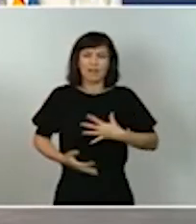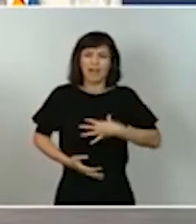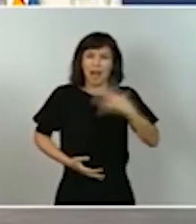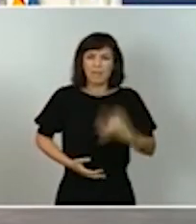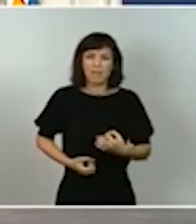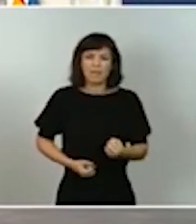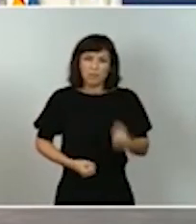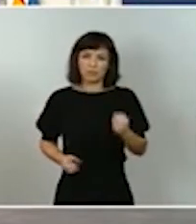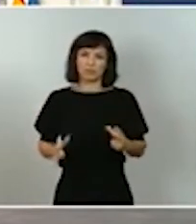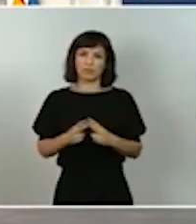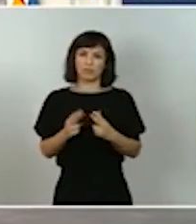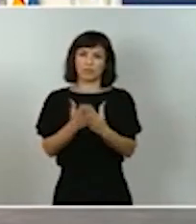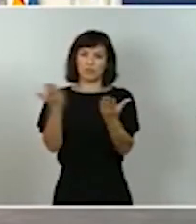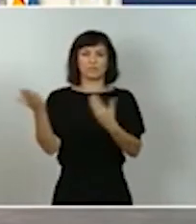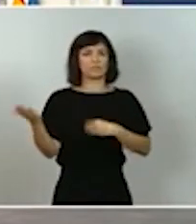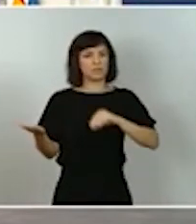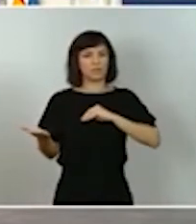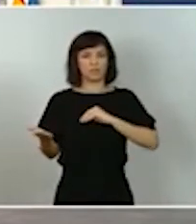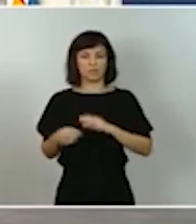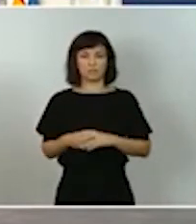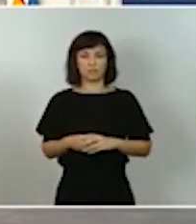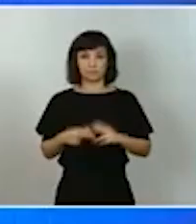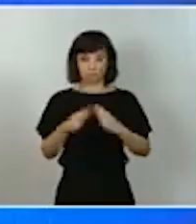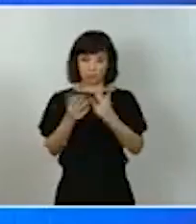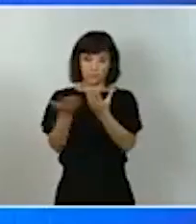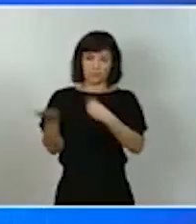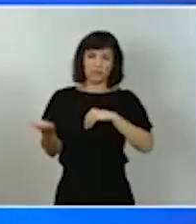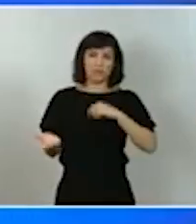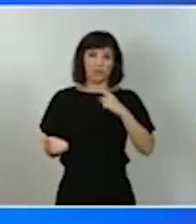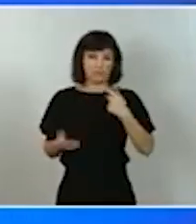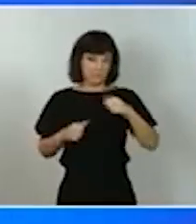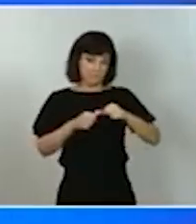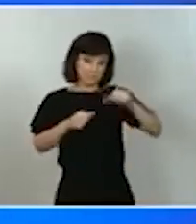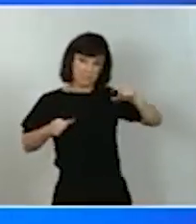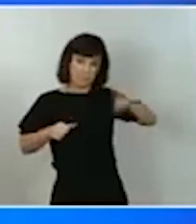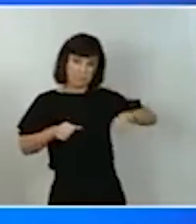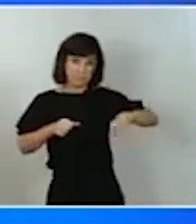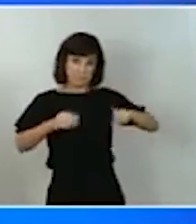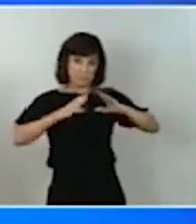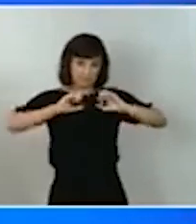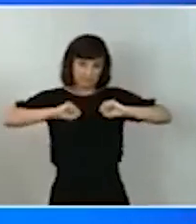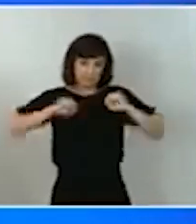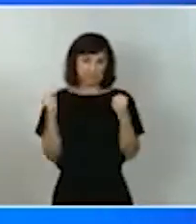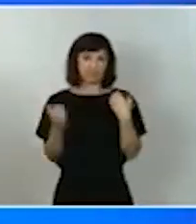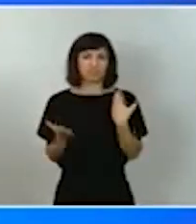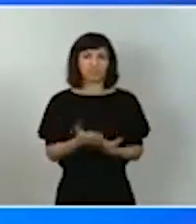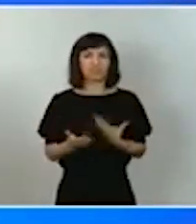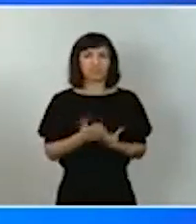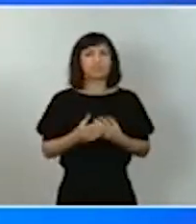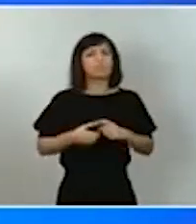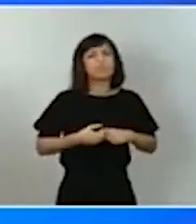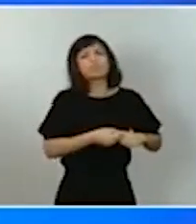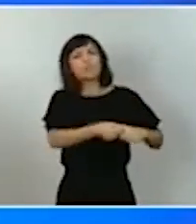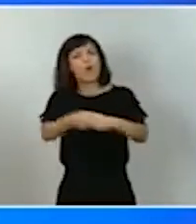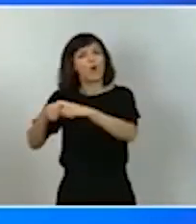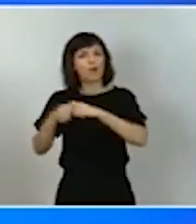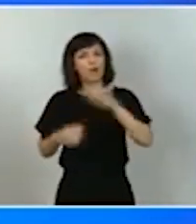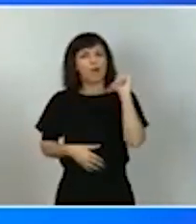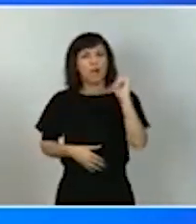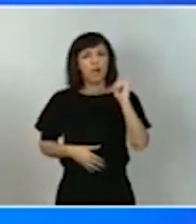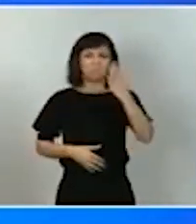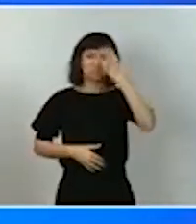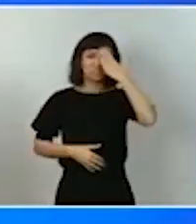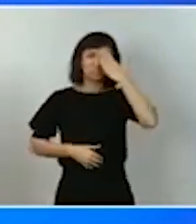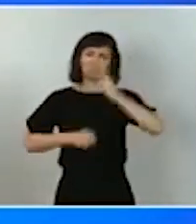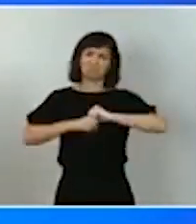española una sociedad que ha demostrado durante estos meses de confinamiento que es una sociedad solidaria que es una sociedad madura para asumir